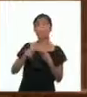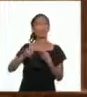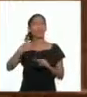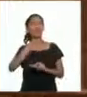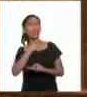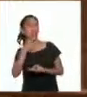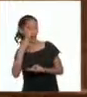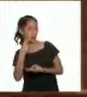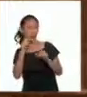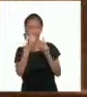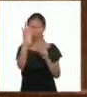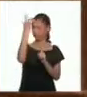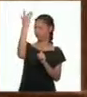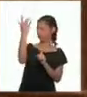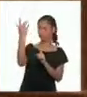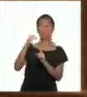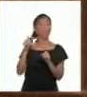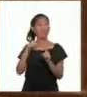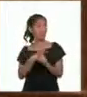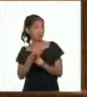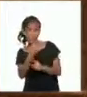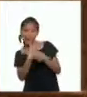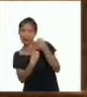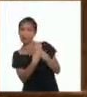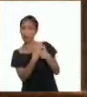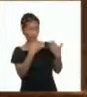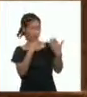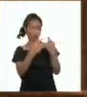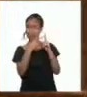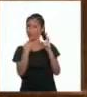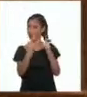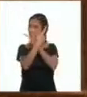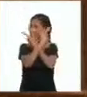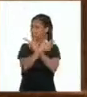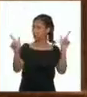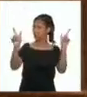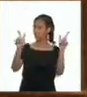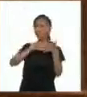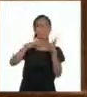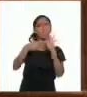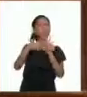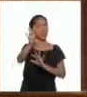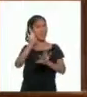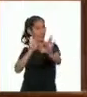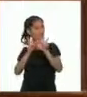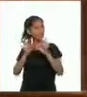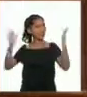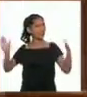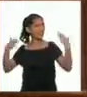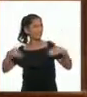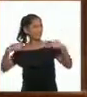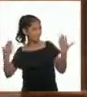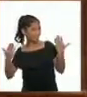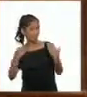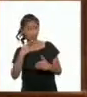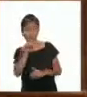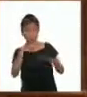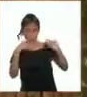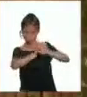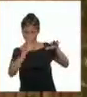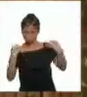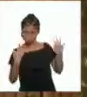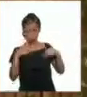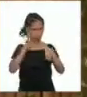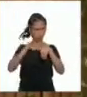abuelo es muy sabio me encantó cuando dijo que ser libre significaba elegir la felicidad aunque te digan que no se puede